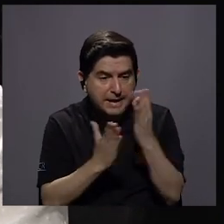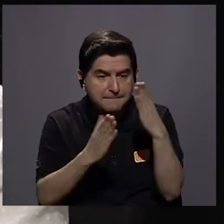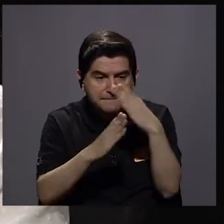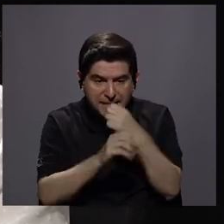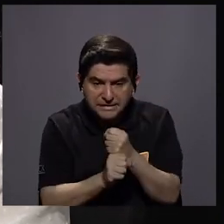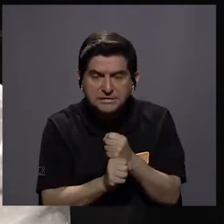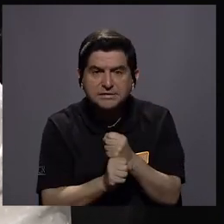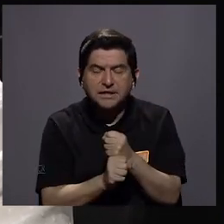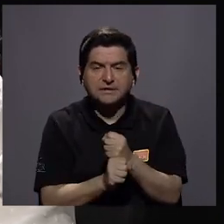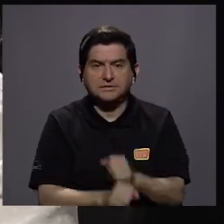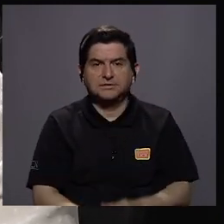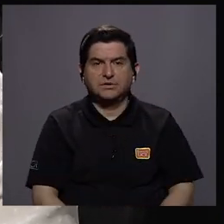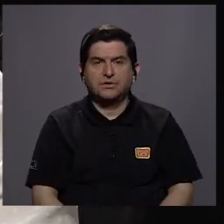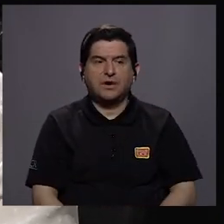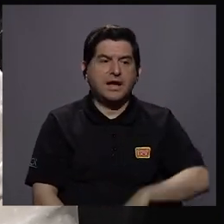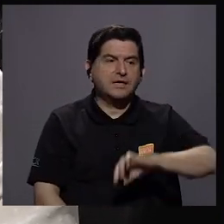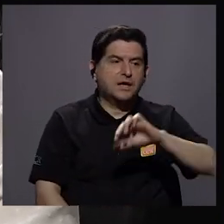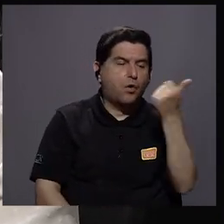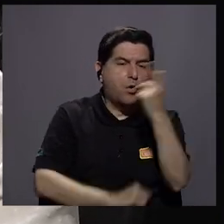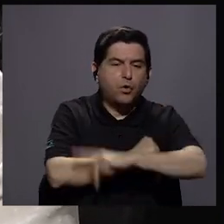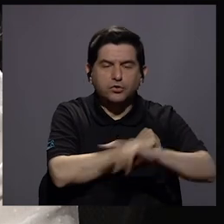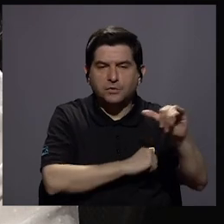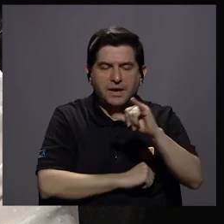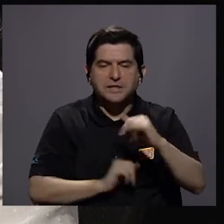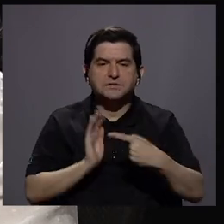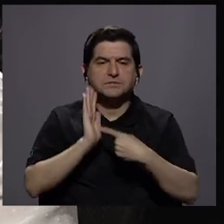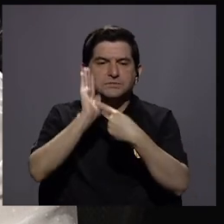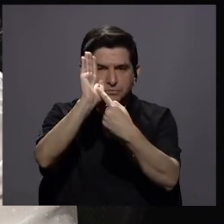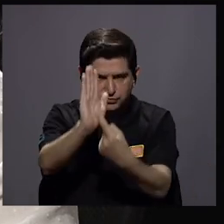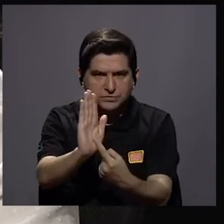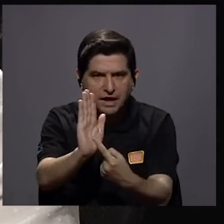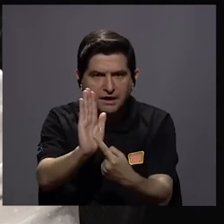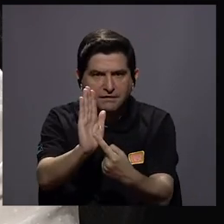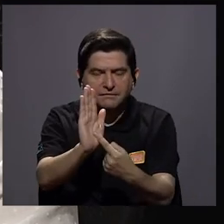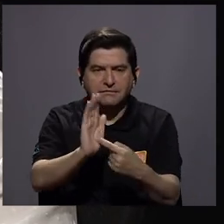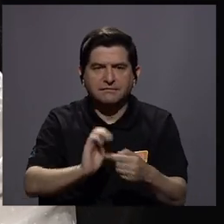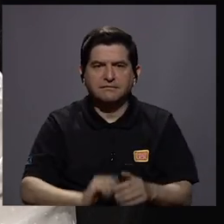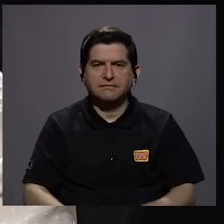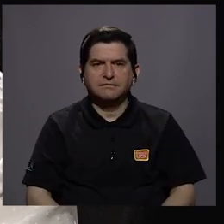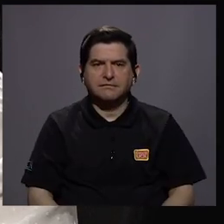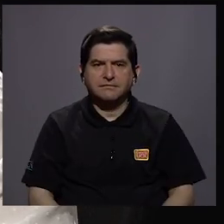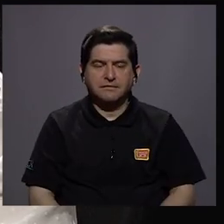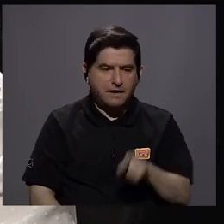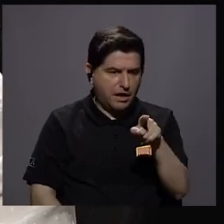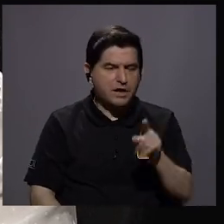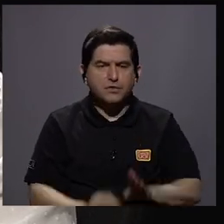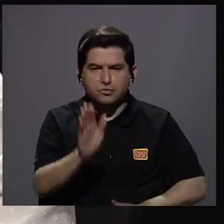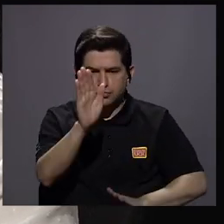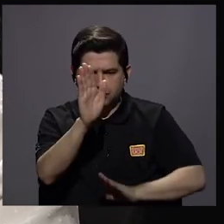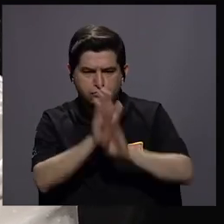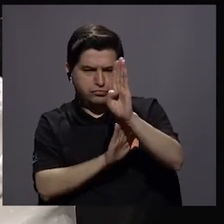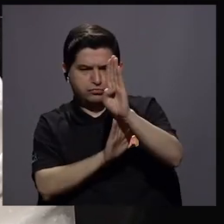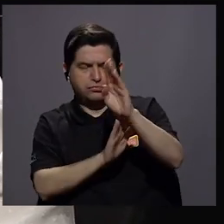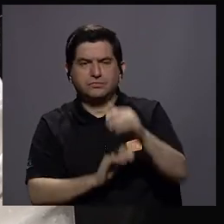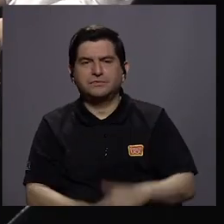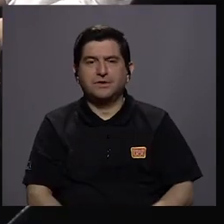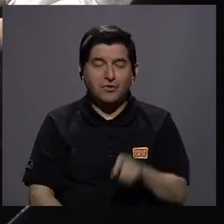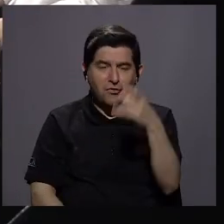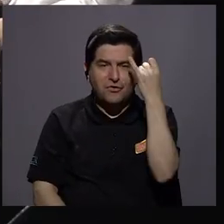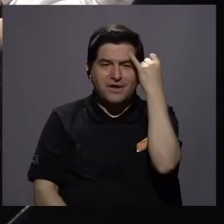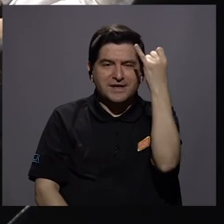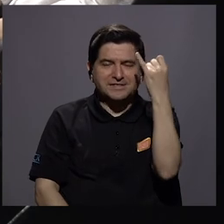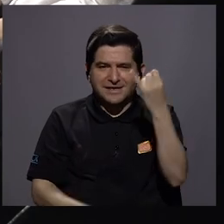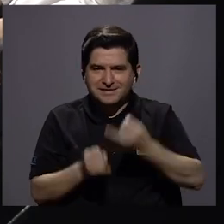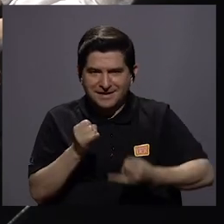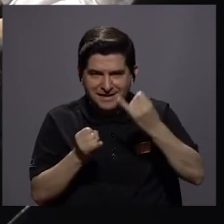se haga es como otros países han demostrado que se han desarrollado me quiero quedar